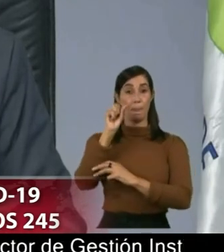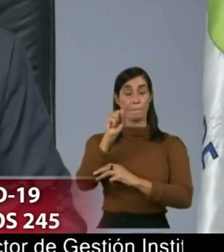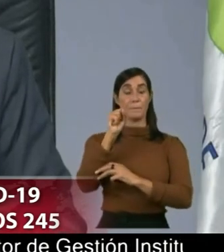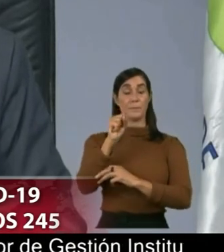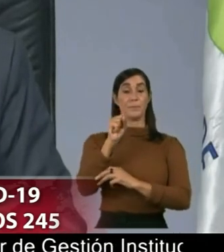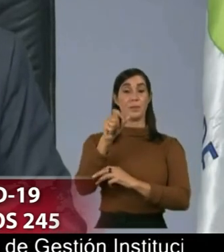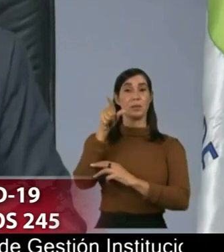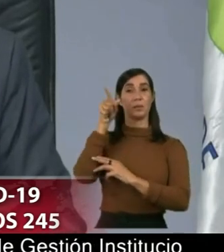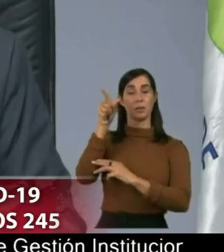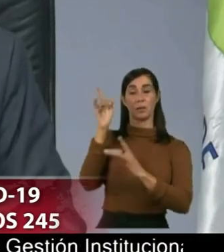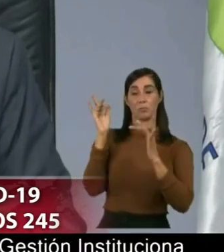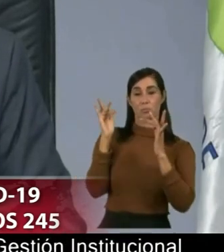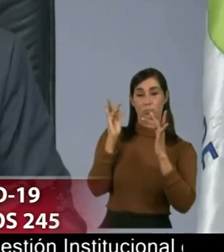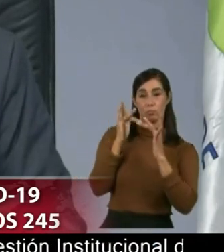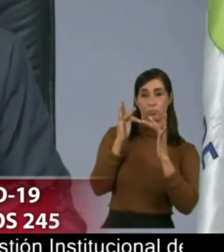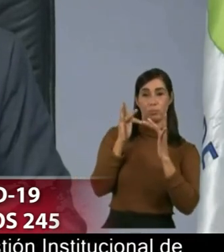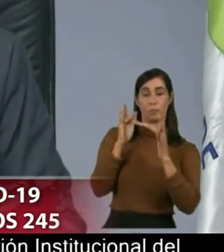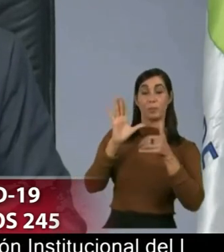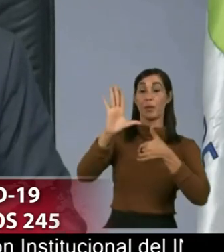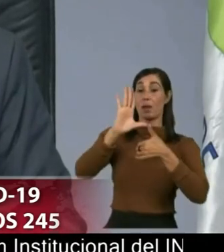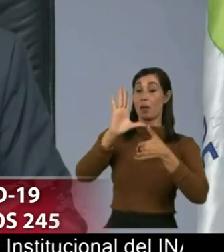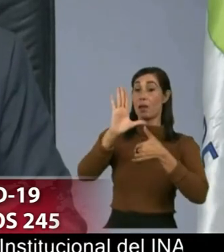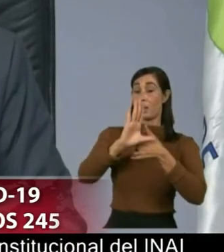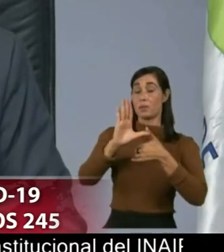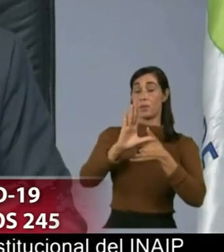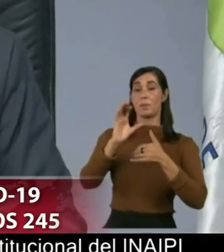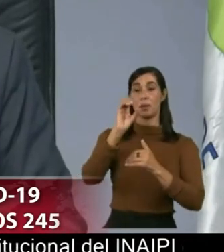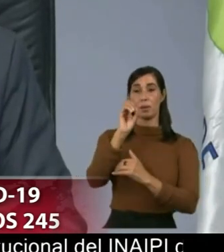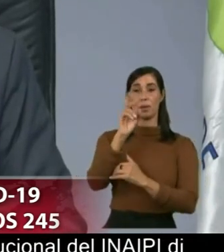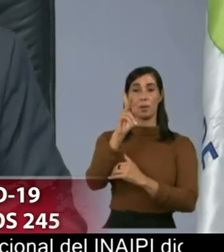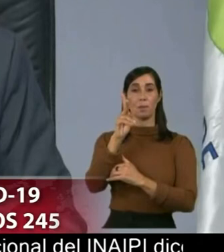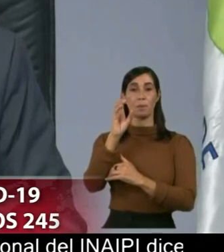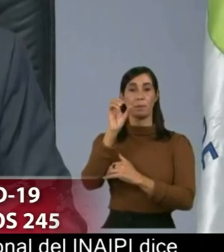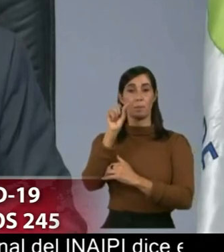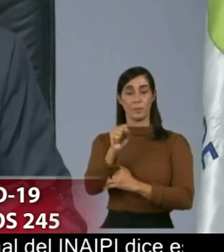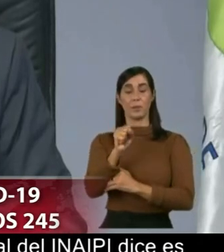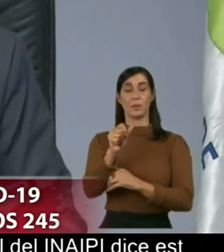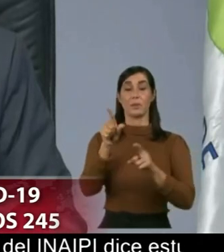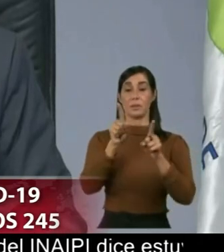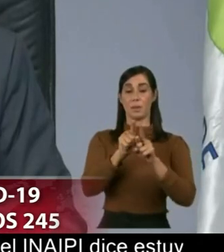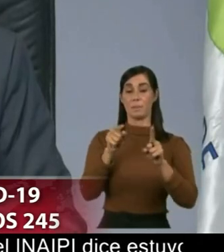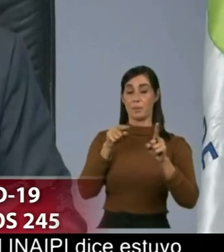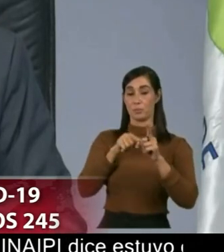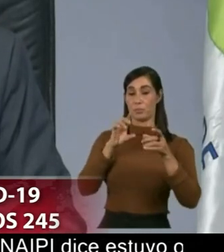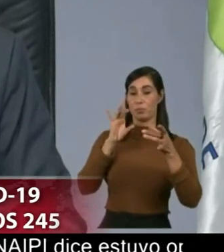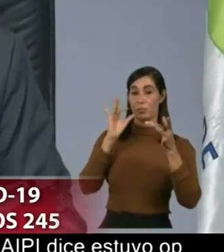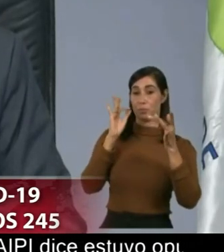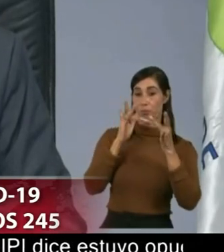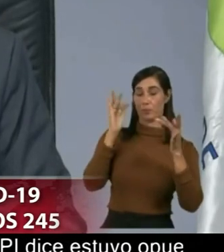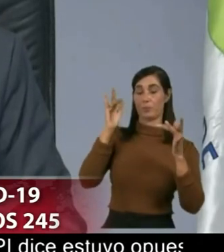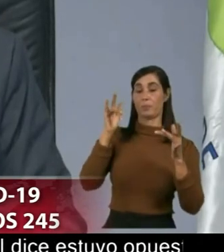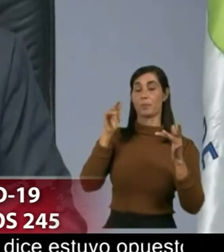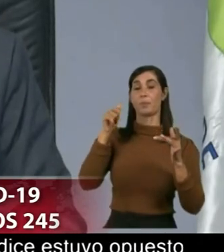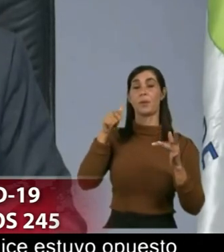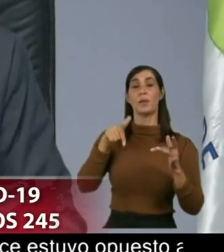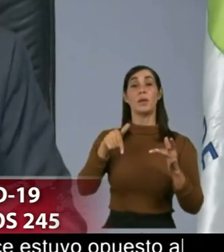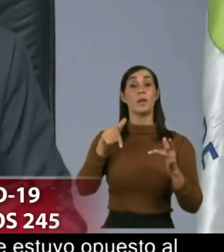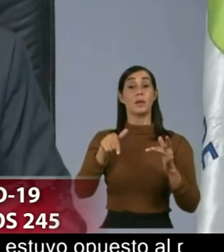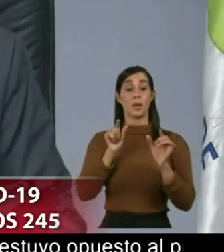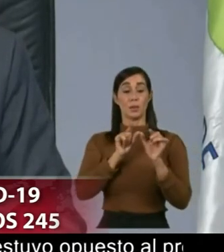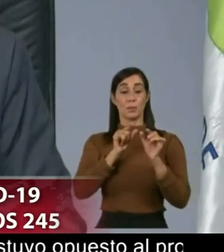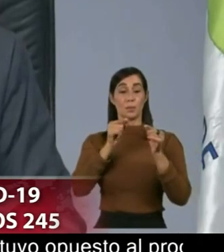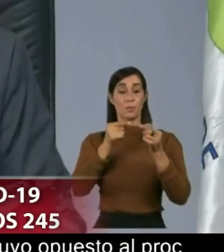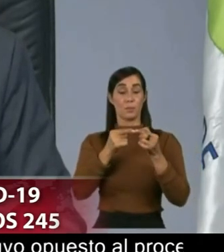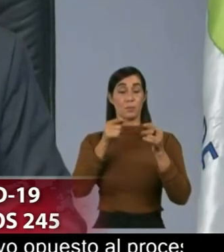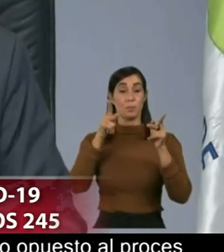en las américas pues la ops la ops no solamente tiene residencia local y